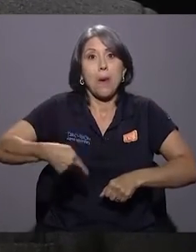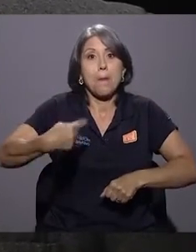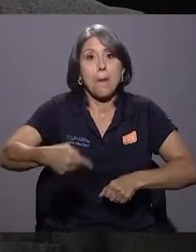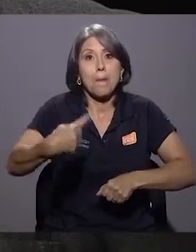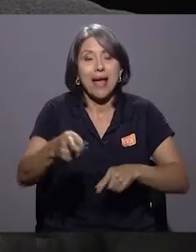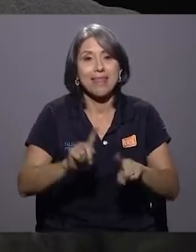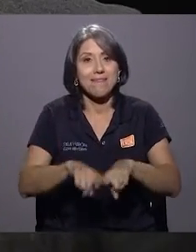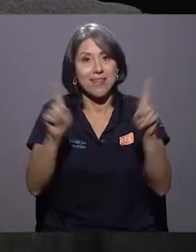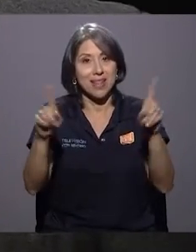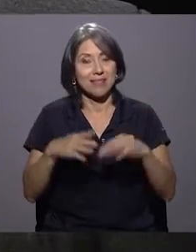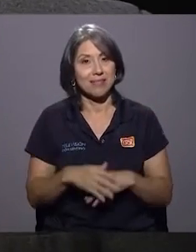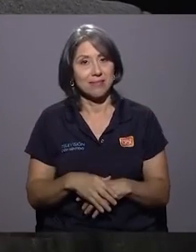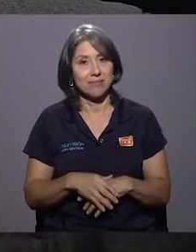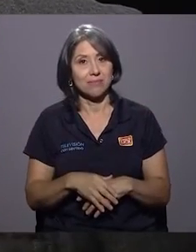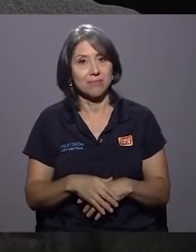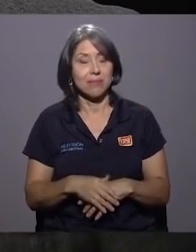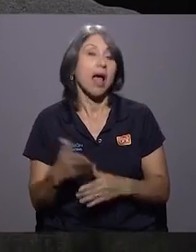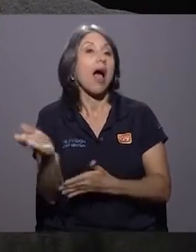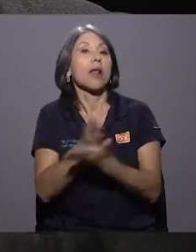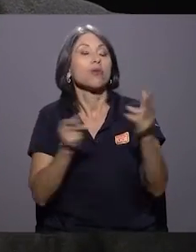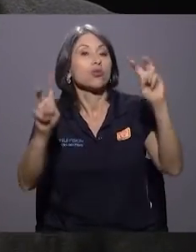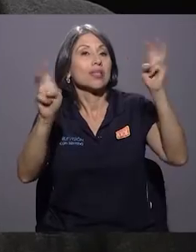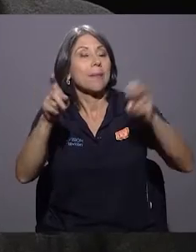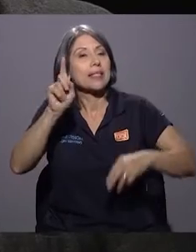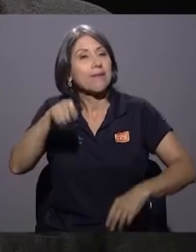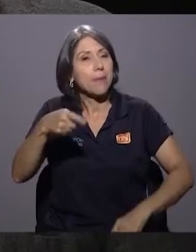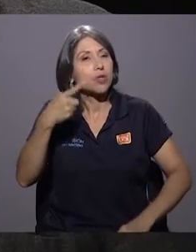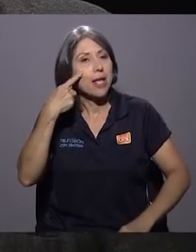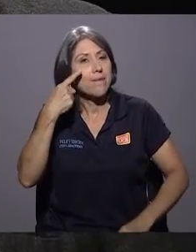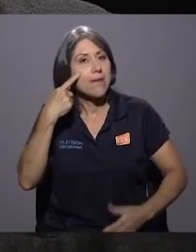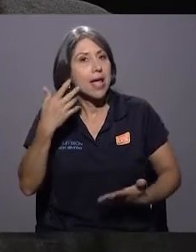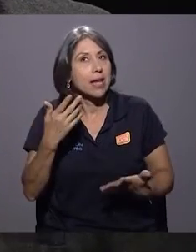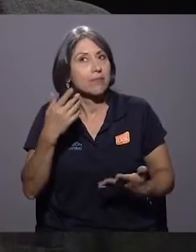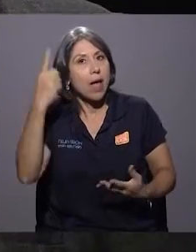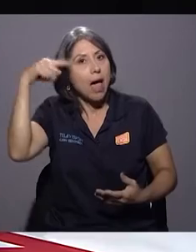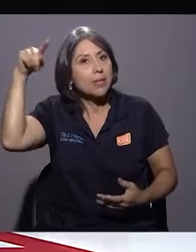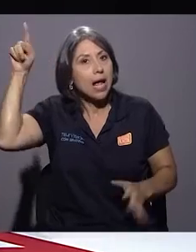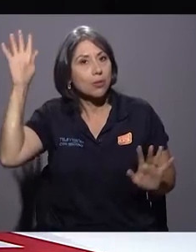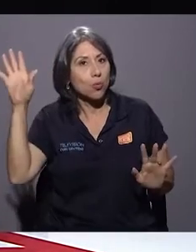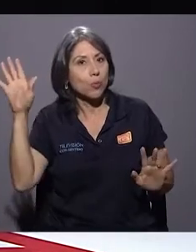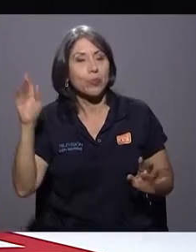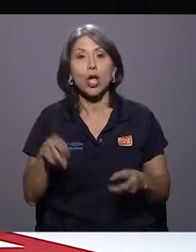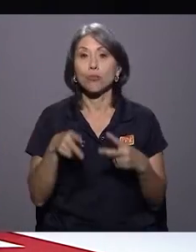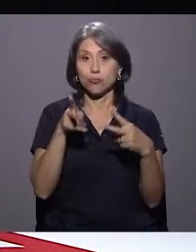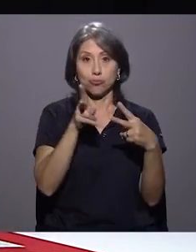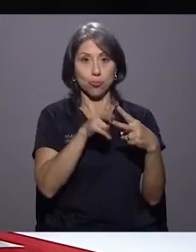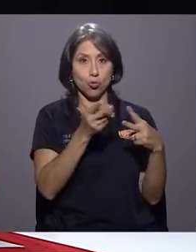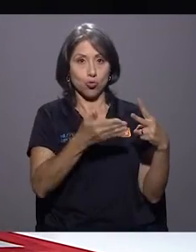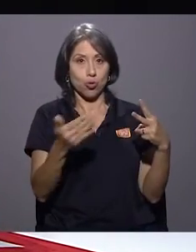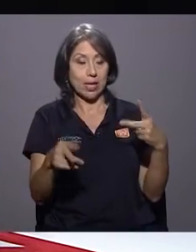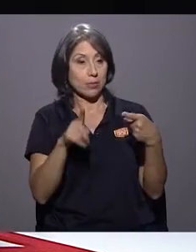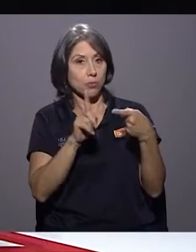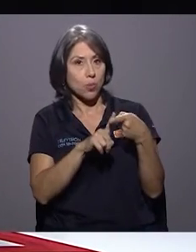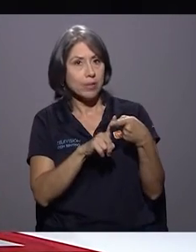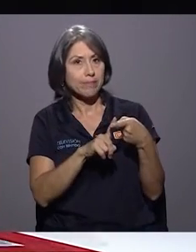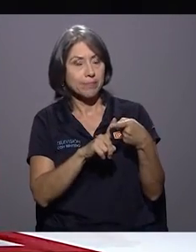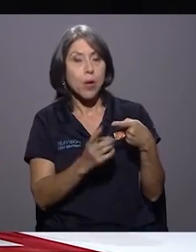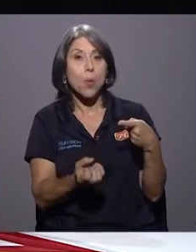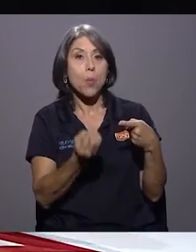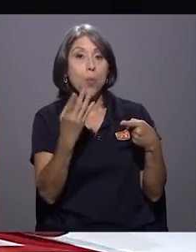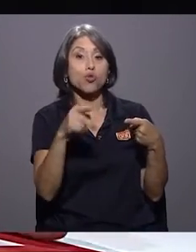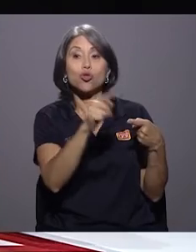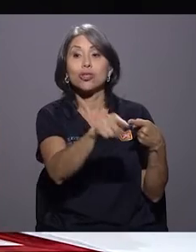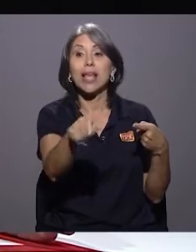temas que por supuesto debemos de ver desde lo abstracto. Dos cosas, don Juan. Una, tiene que ver cómo